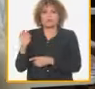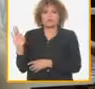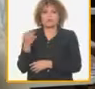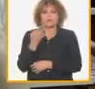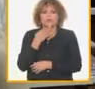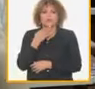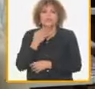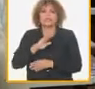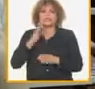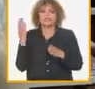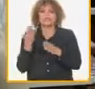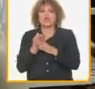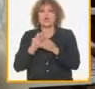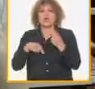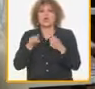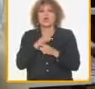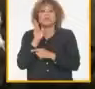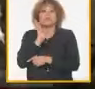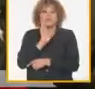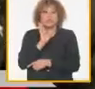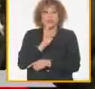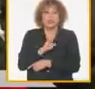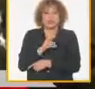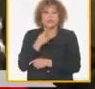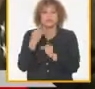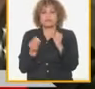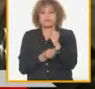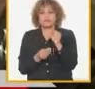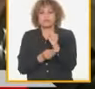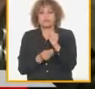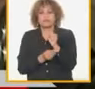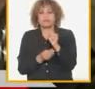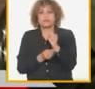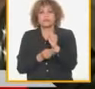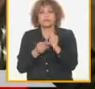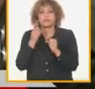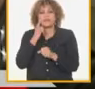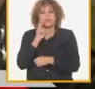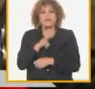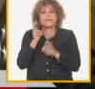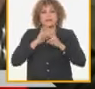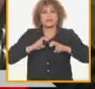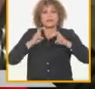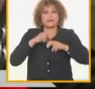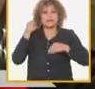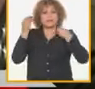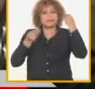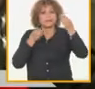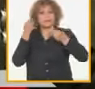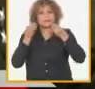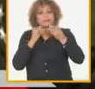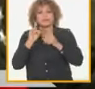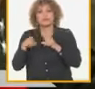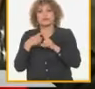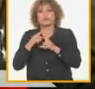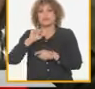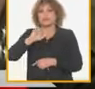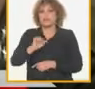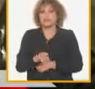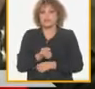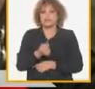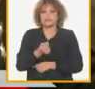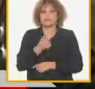delincuencia en sistema con el fortalecimiento de las capacidades de descubrimiento y análisis y con un nivel de exigencia